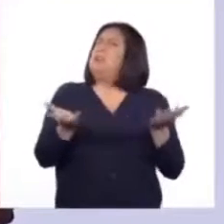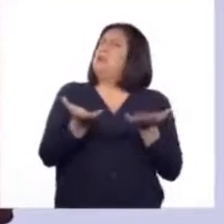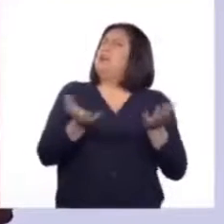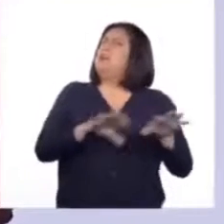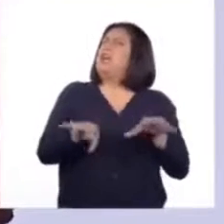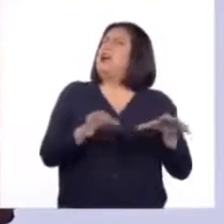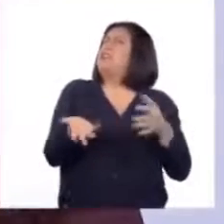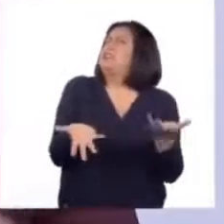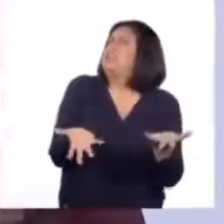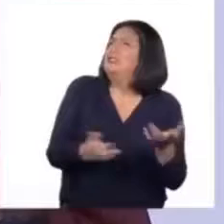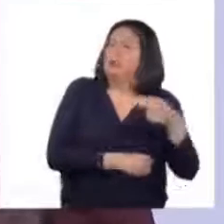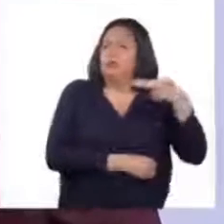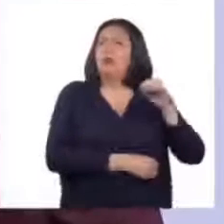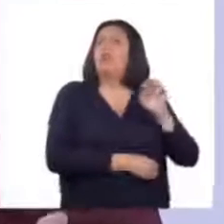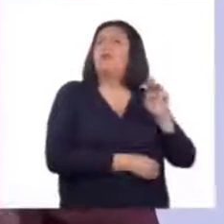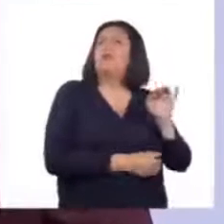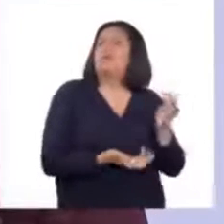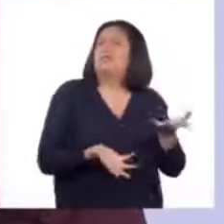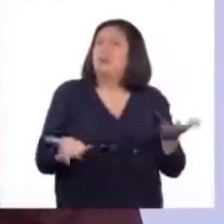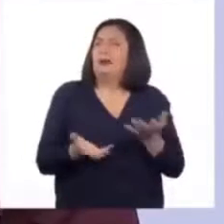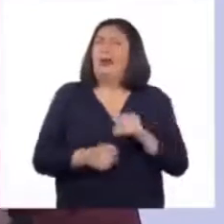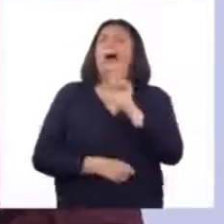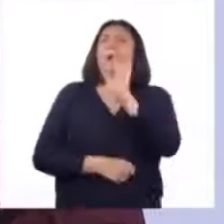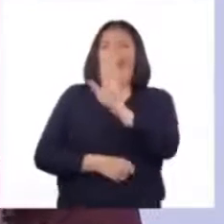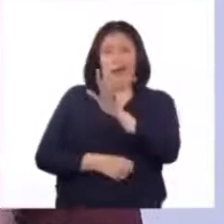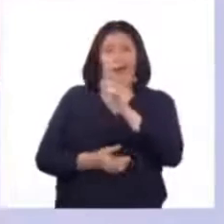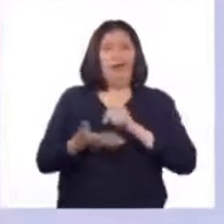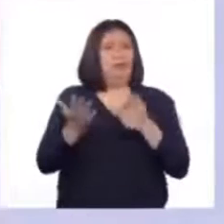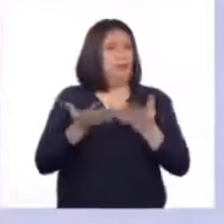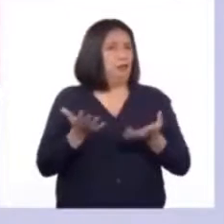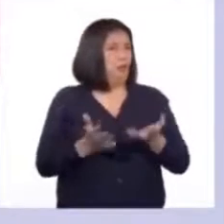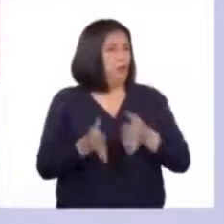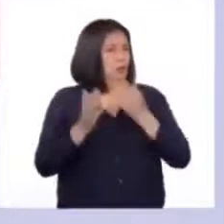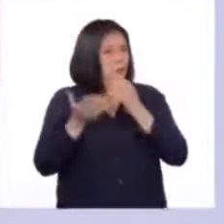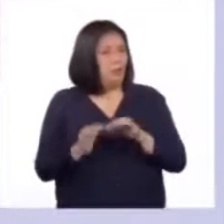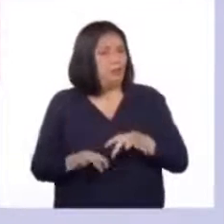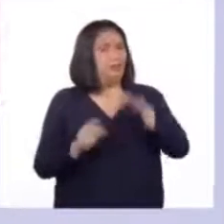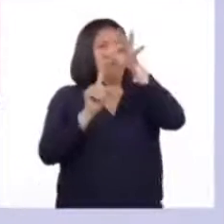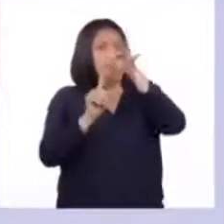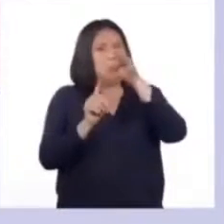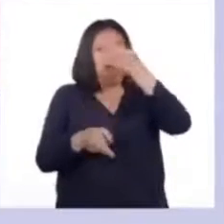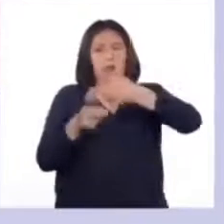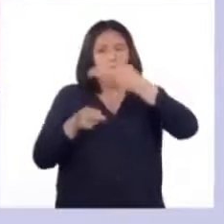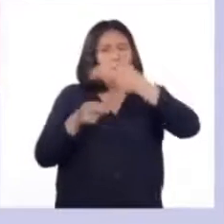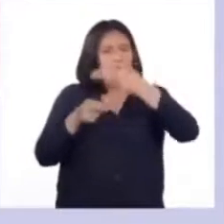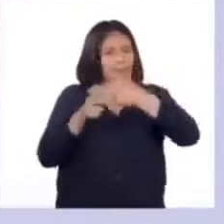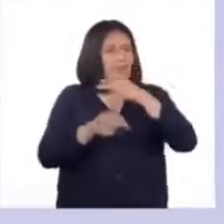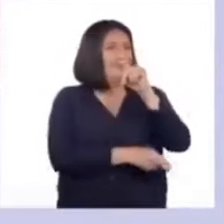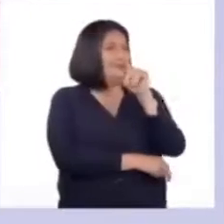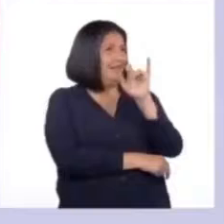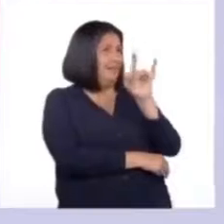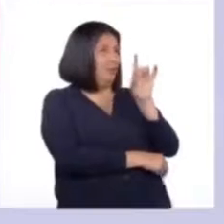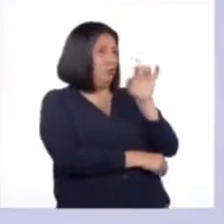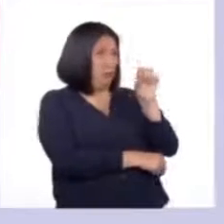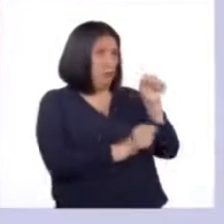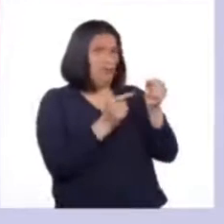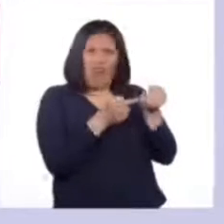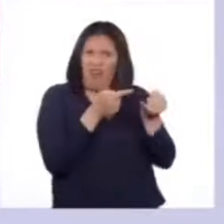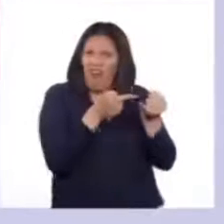dónde nacen o se producen las hormonas? Las hormonas se producen en unos órganos especiales denominados glándulas. Las